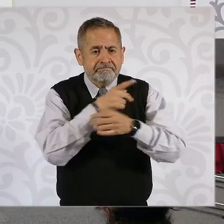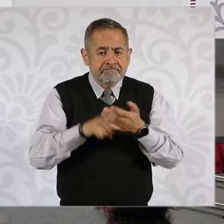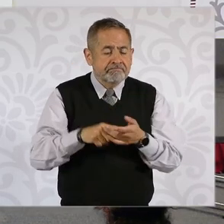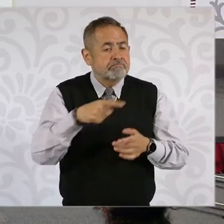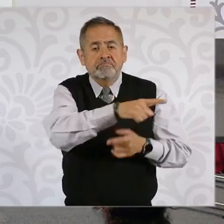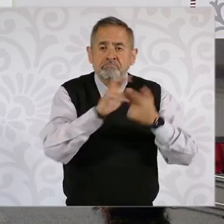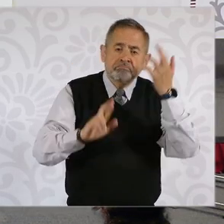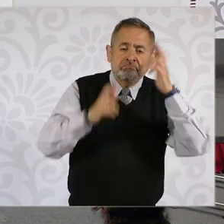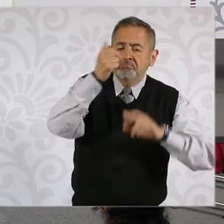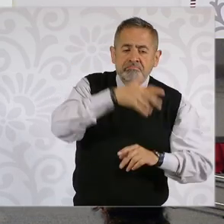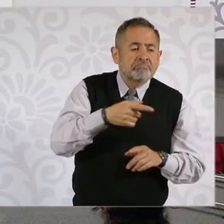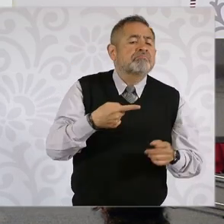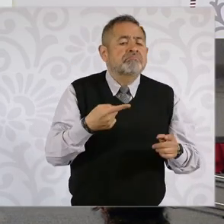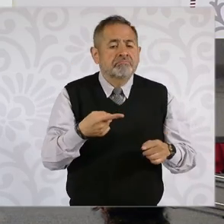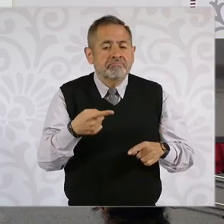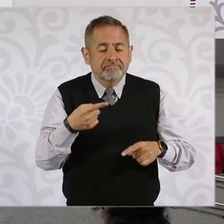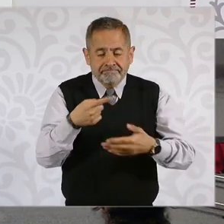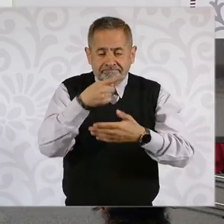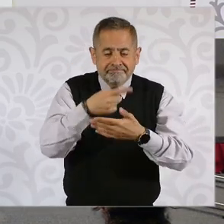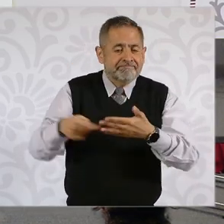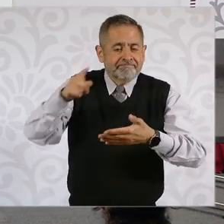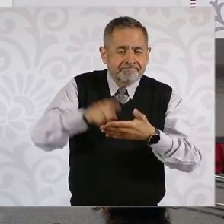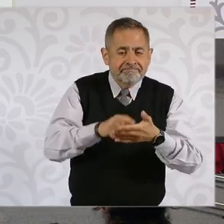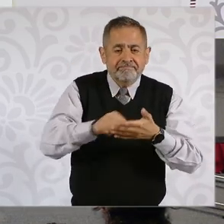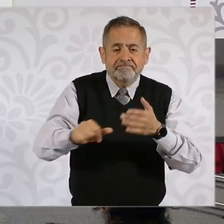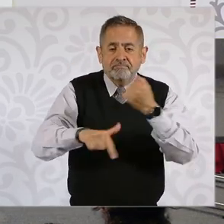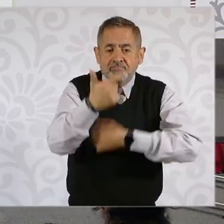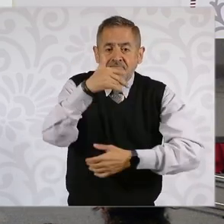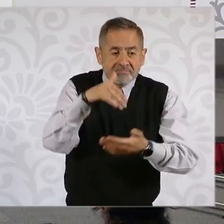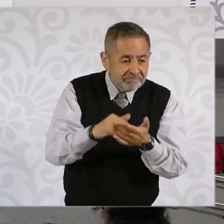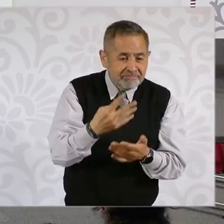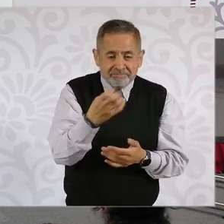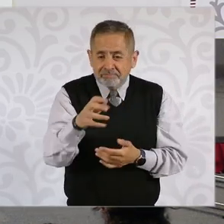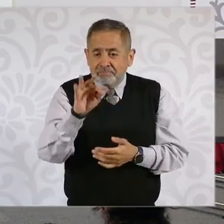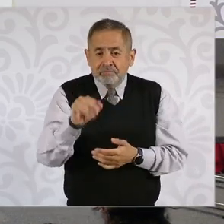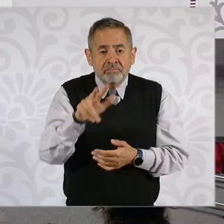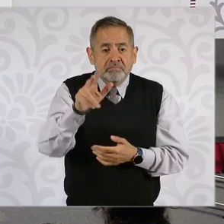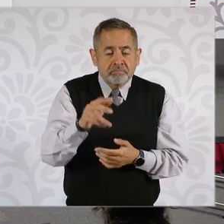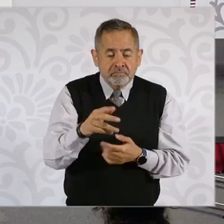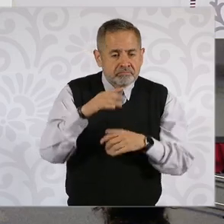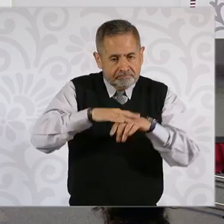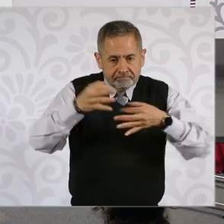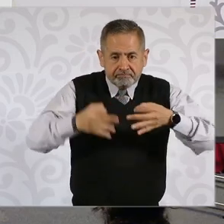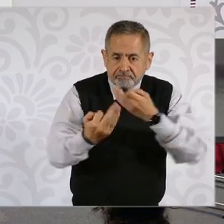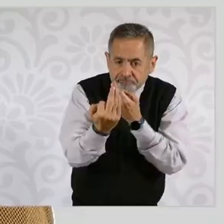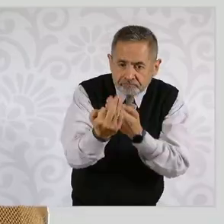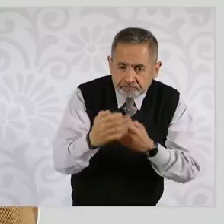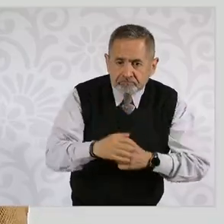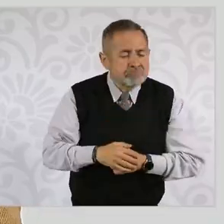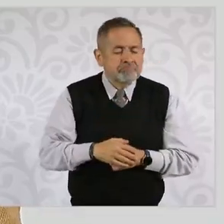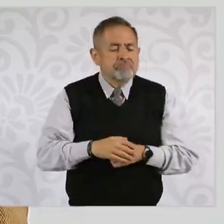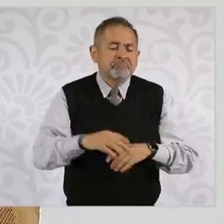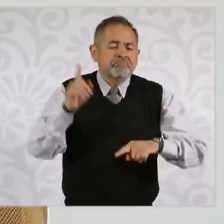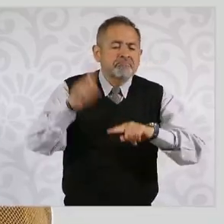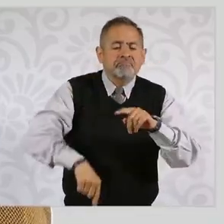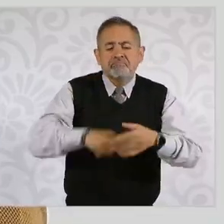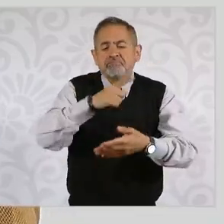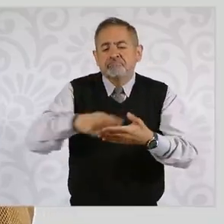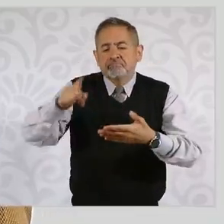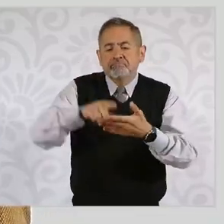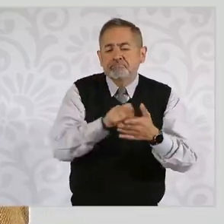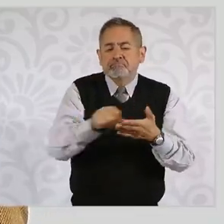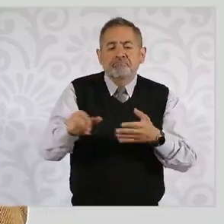judicial se cancelaron doce mil cuatrocientas cuarenta y ocho audiencias. Hay que decir que